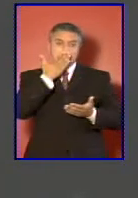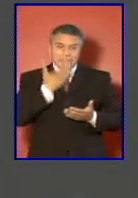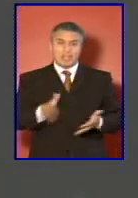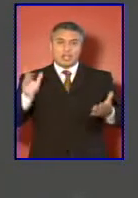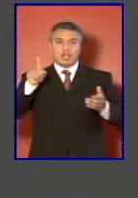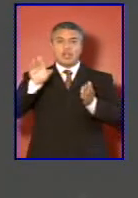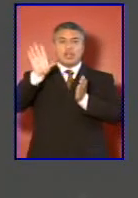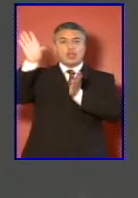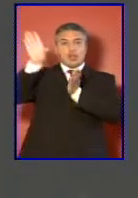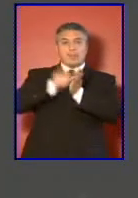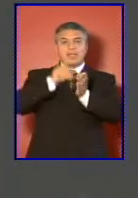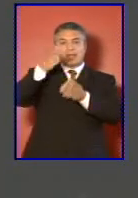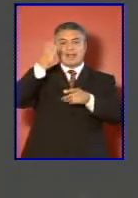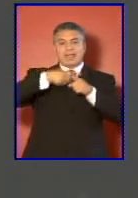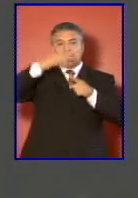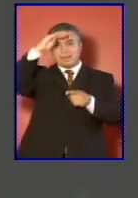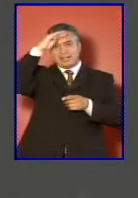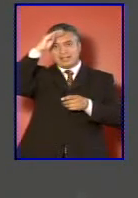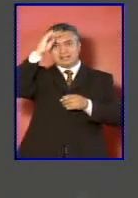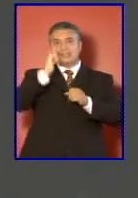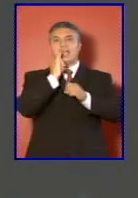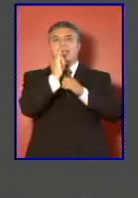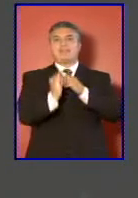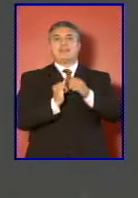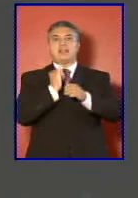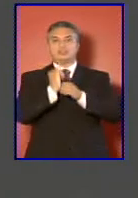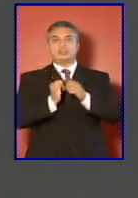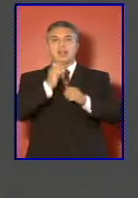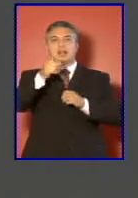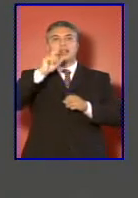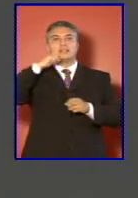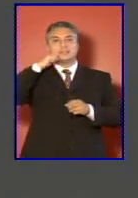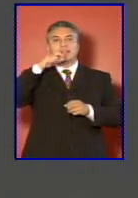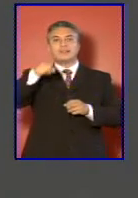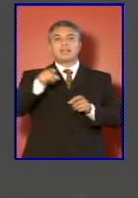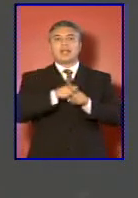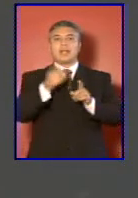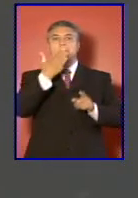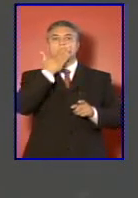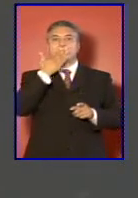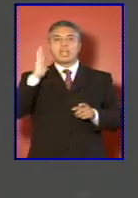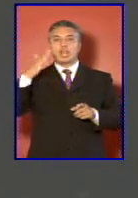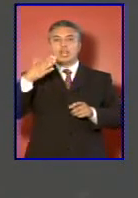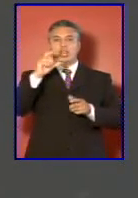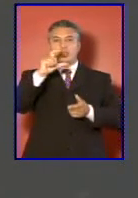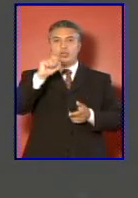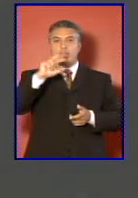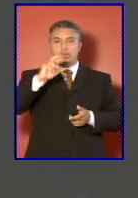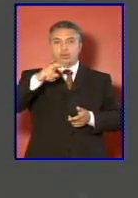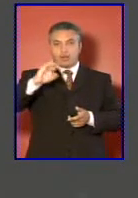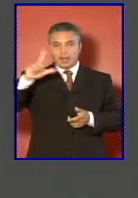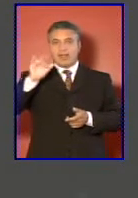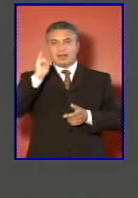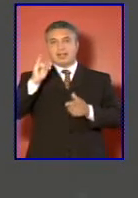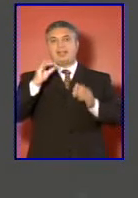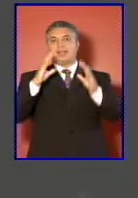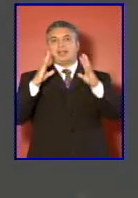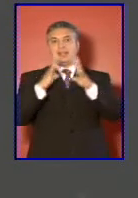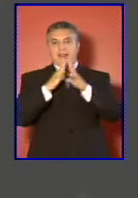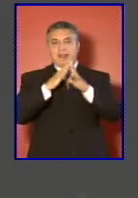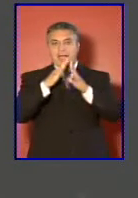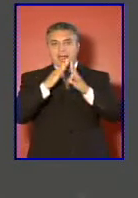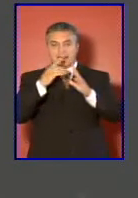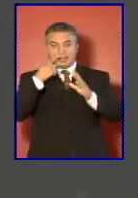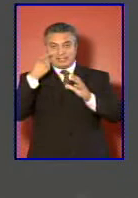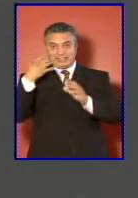internacionales que signifiquen que los mejores coroneles y generales puedan llegar a los 60, 65